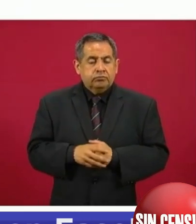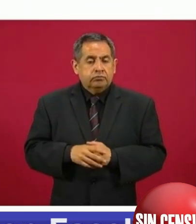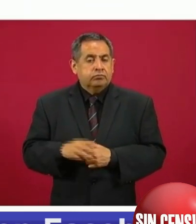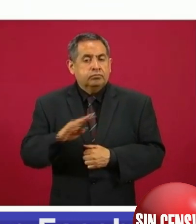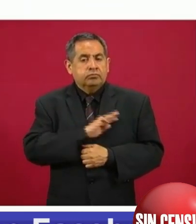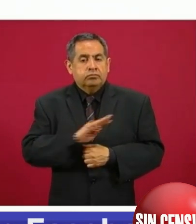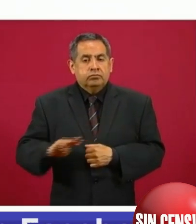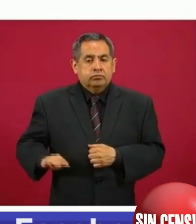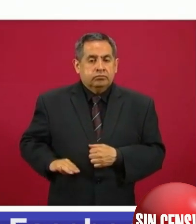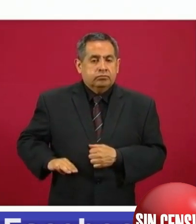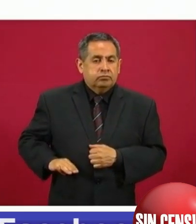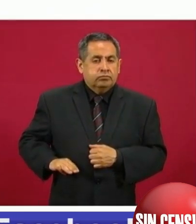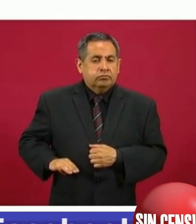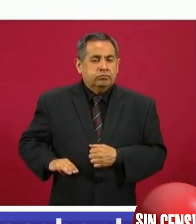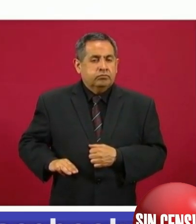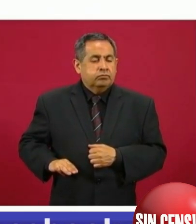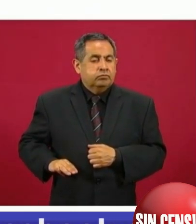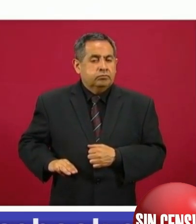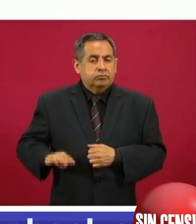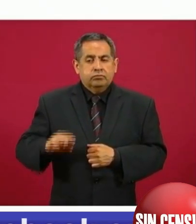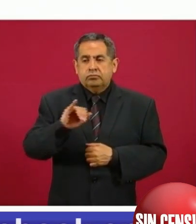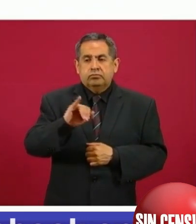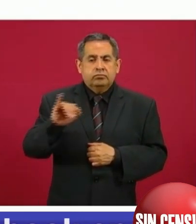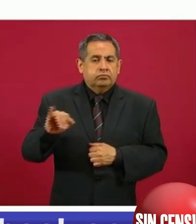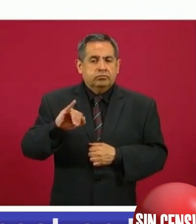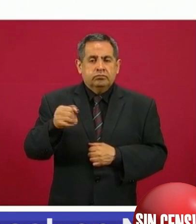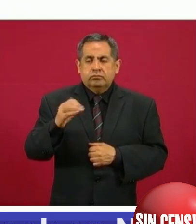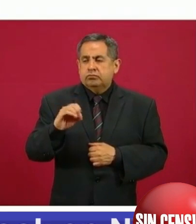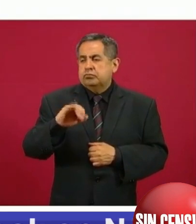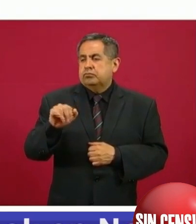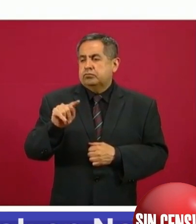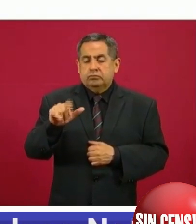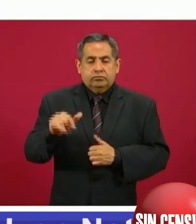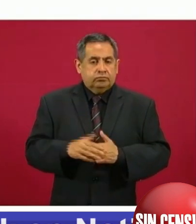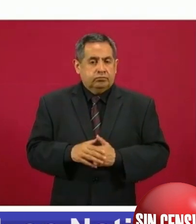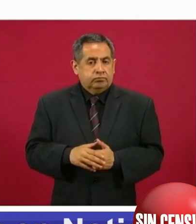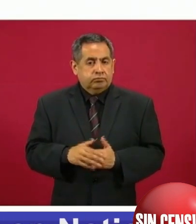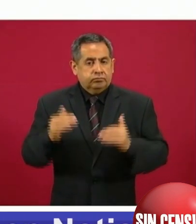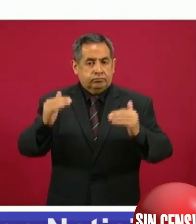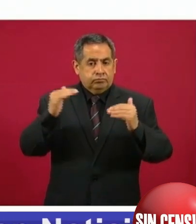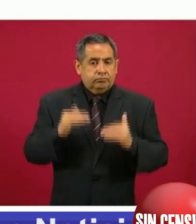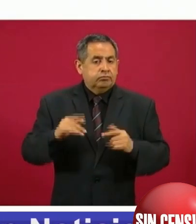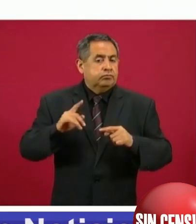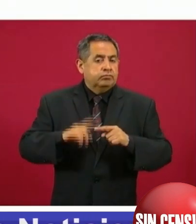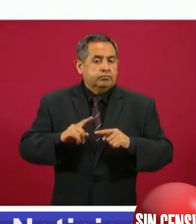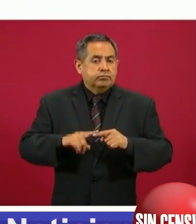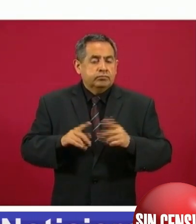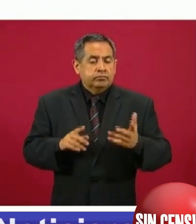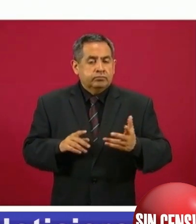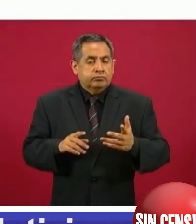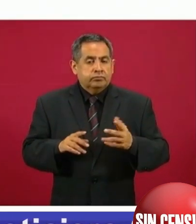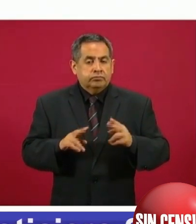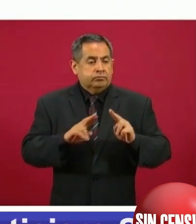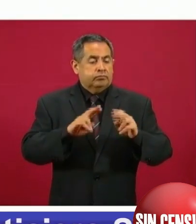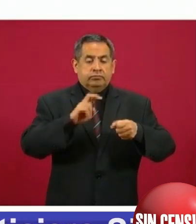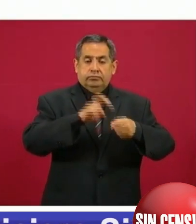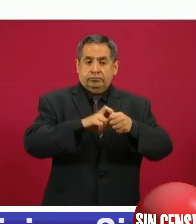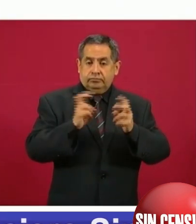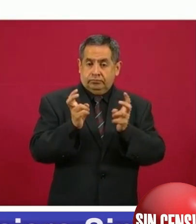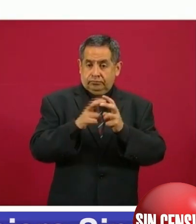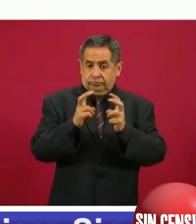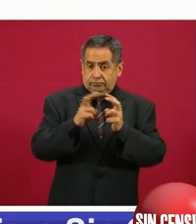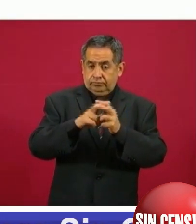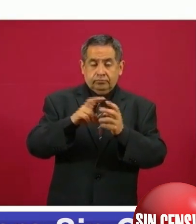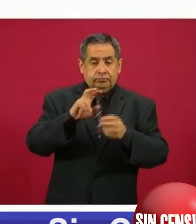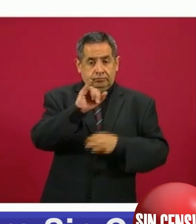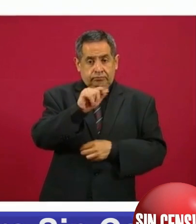Municipio de Jojutla. El siguiente fue la unidad Tampico del